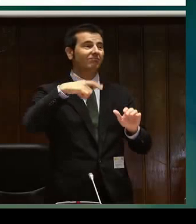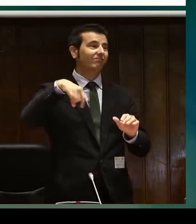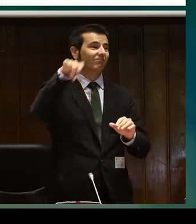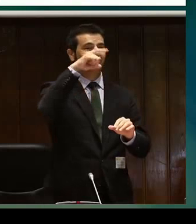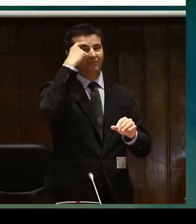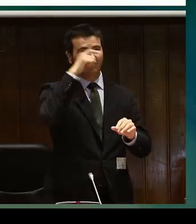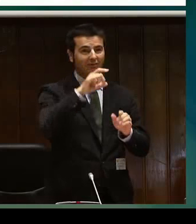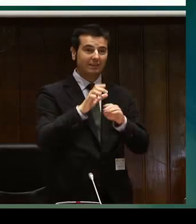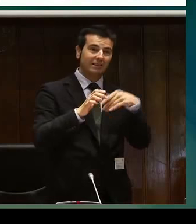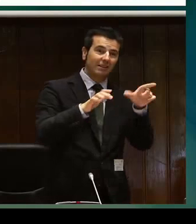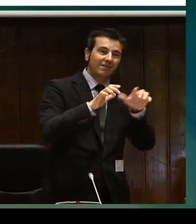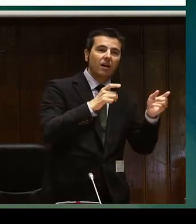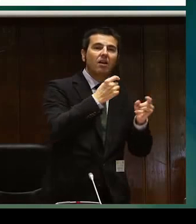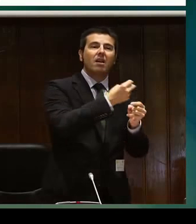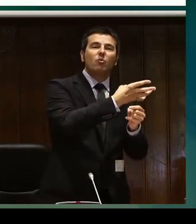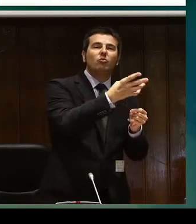independencia,